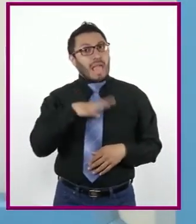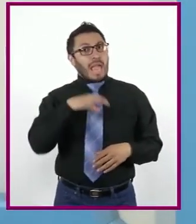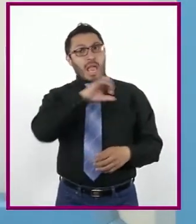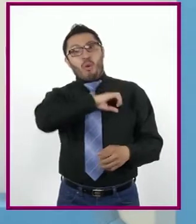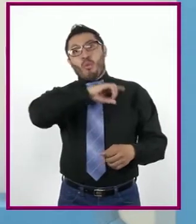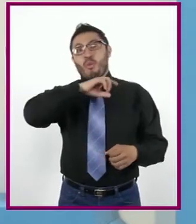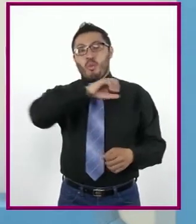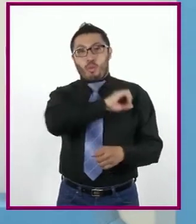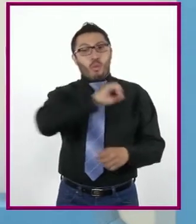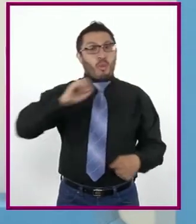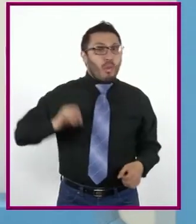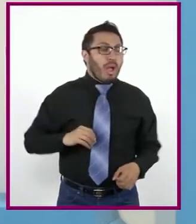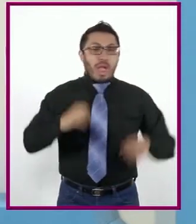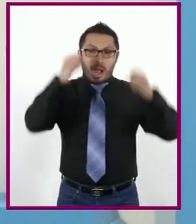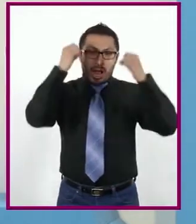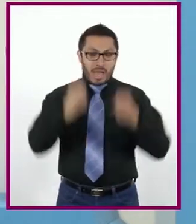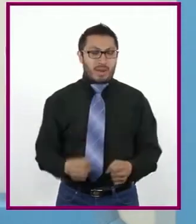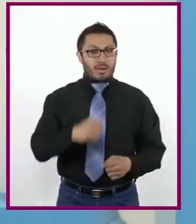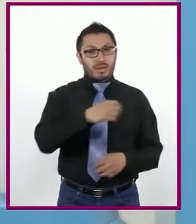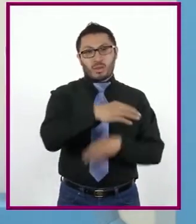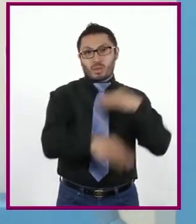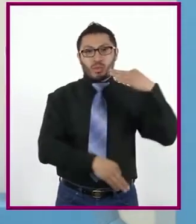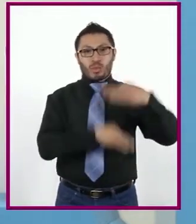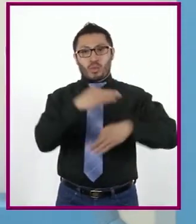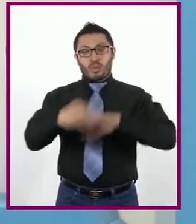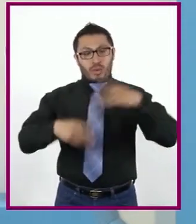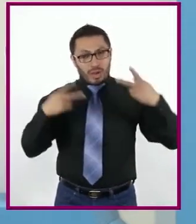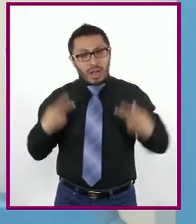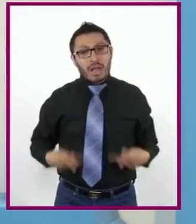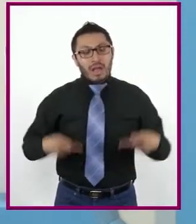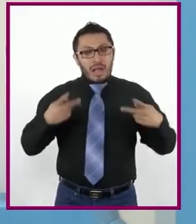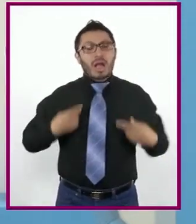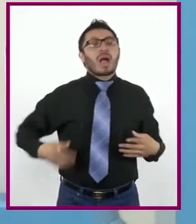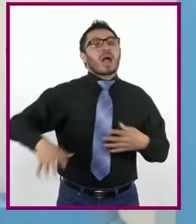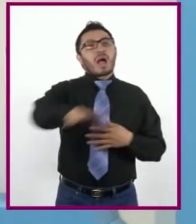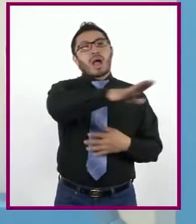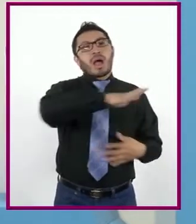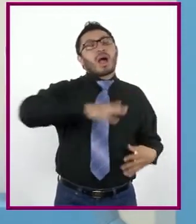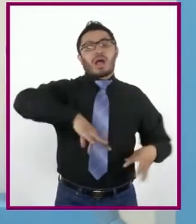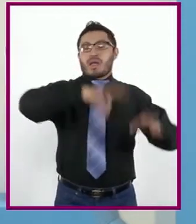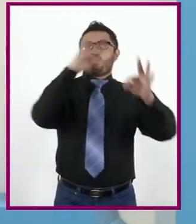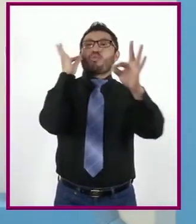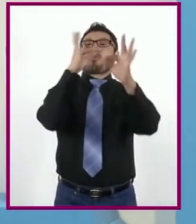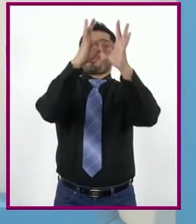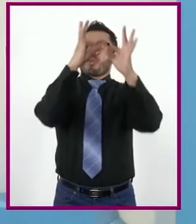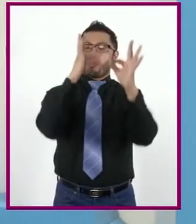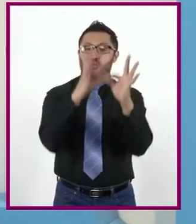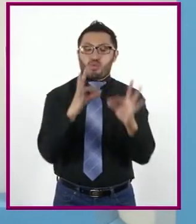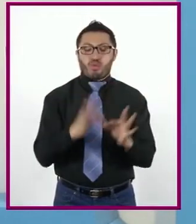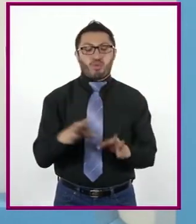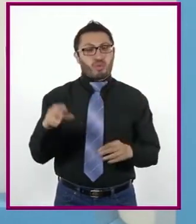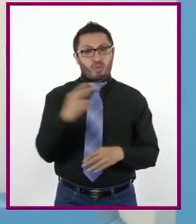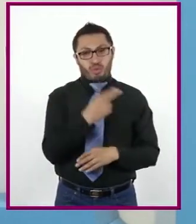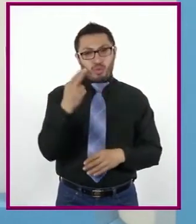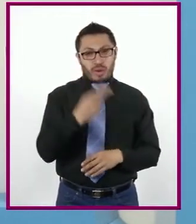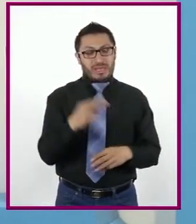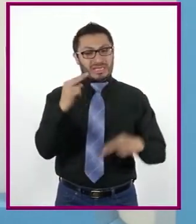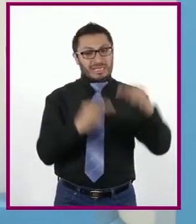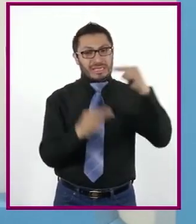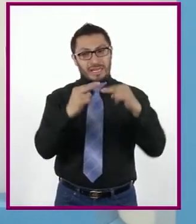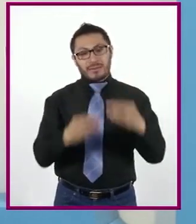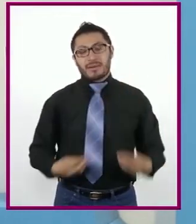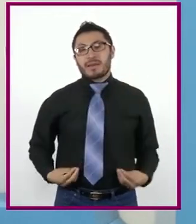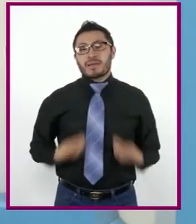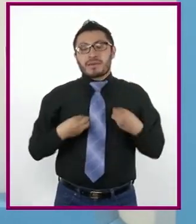a garantizar que todas las personas satisfagan sus necesidades y tengan un nivel de vida digno. Sin